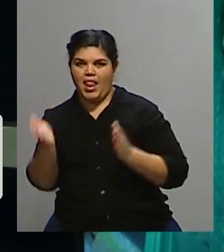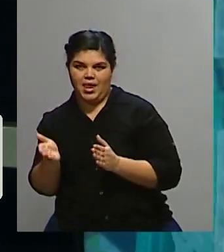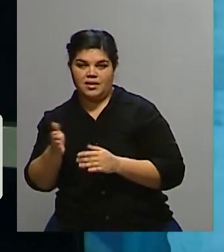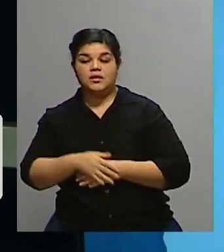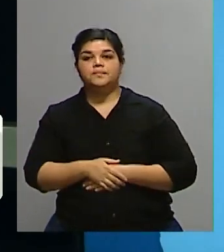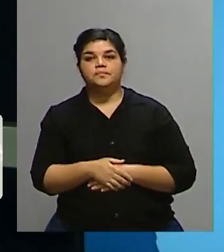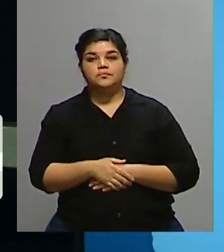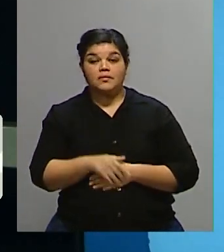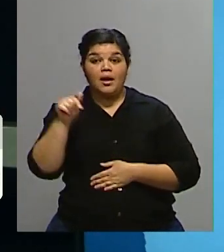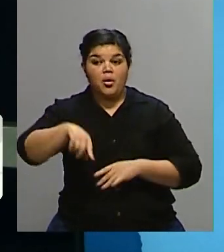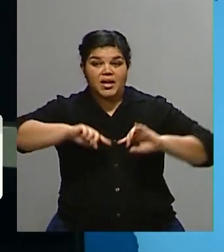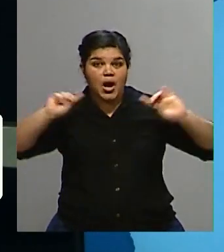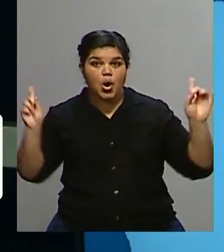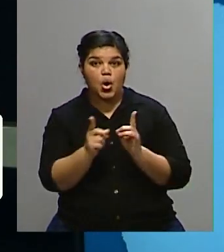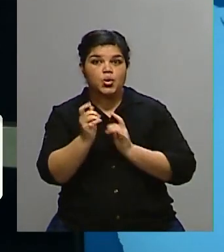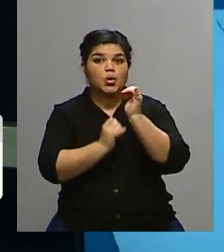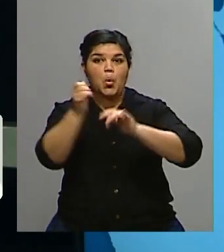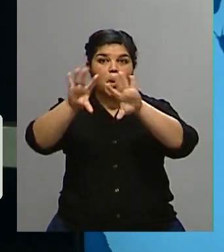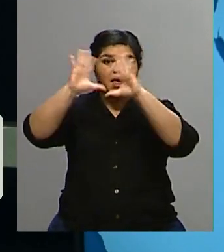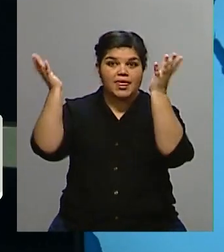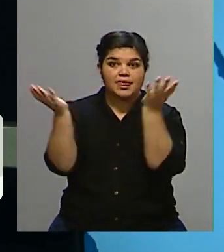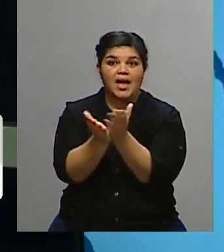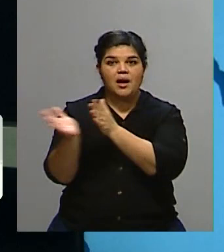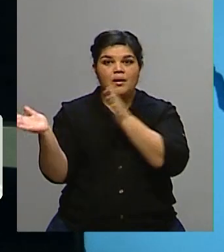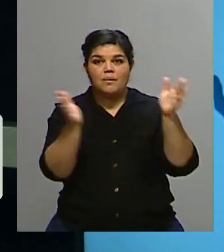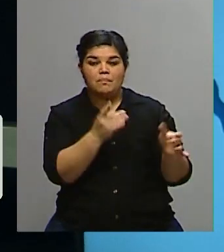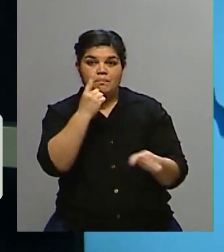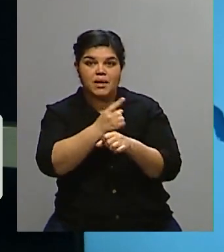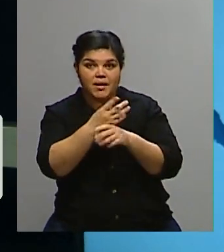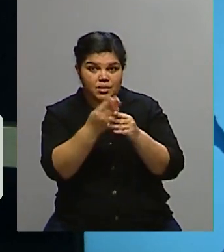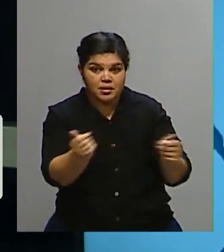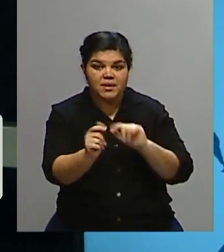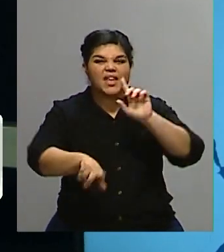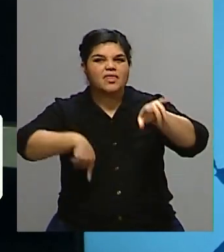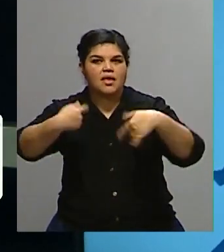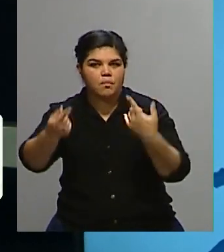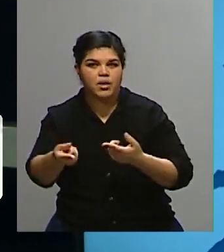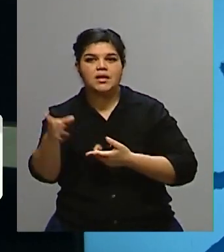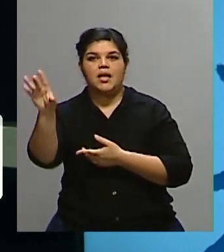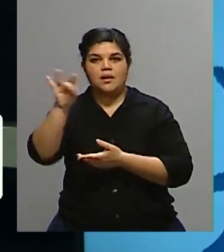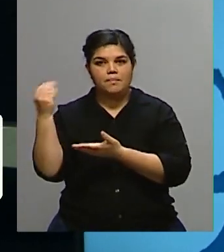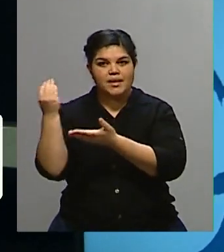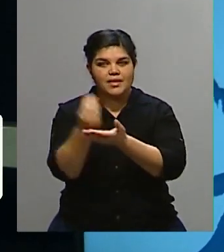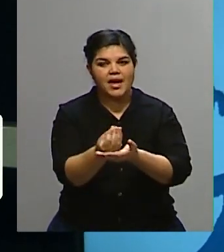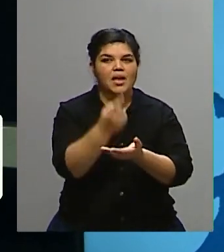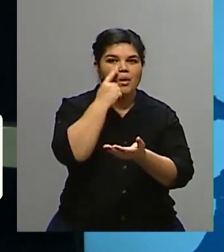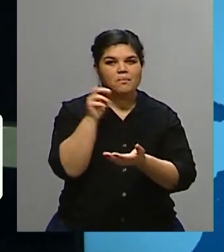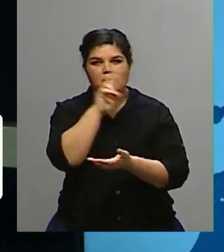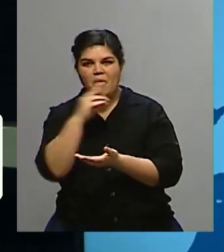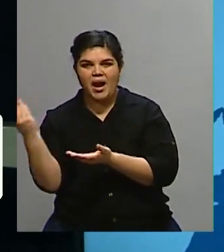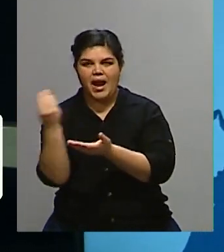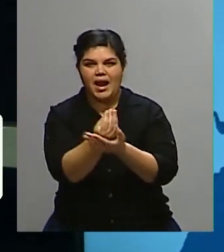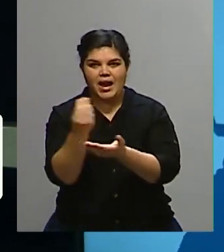breve de lo que está pasando en el mundo, cerramos el primer bloque y ya venimos con nuestra invitada y nuestro invitado en Chat